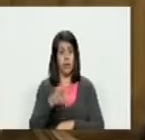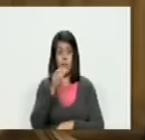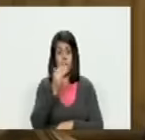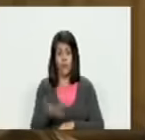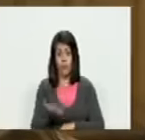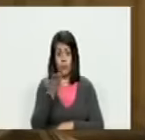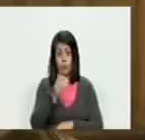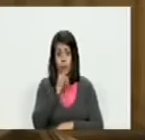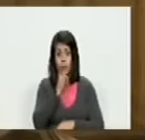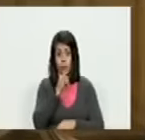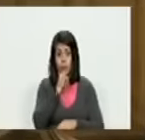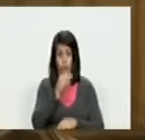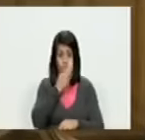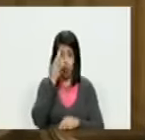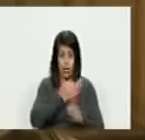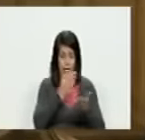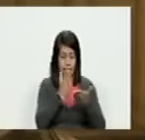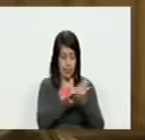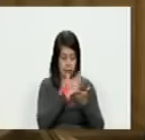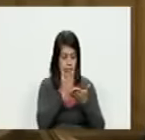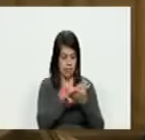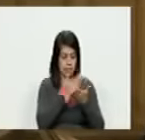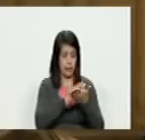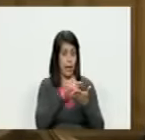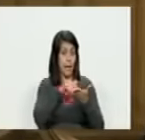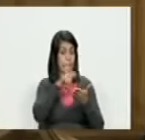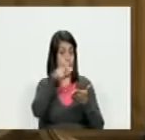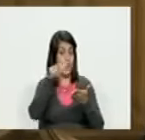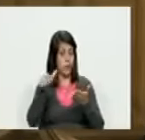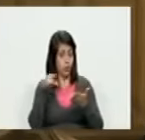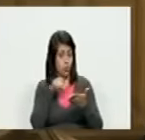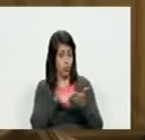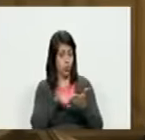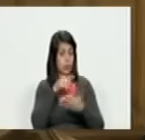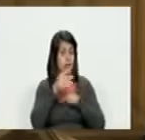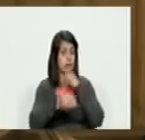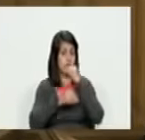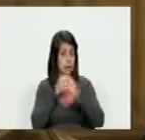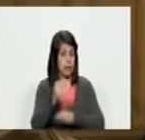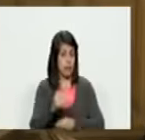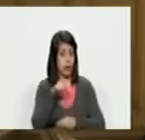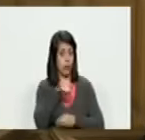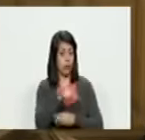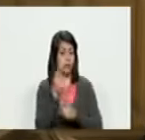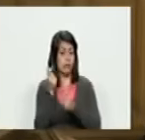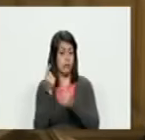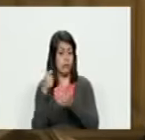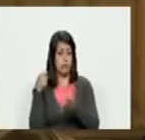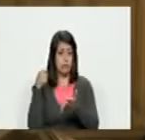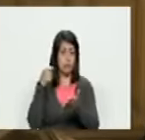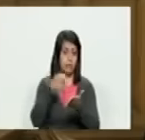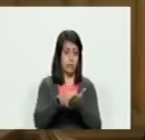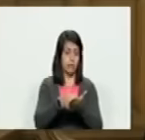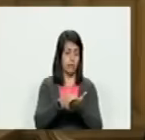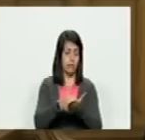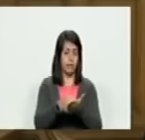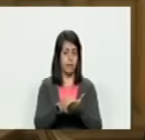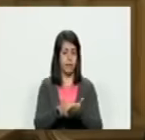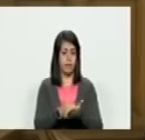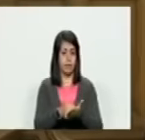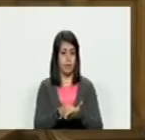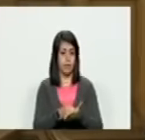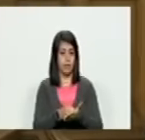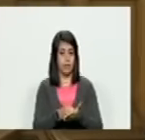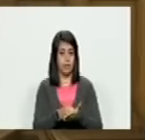originales provenientes de quienes pusieron el dinero y